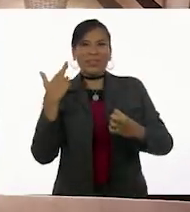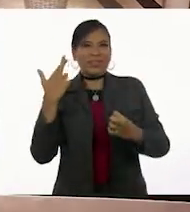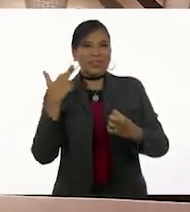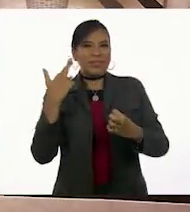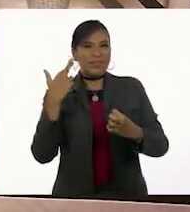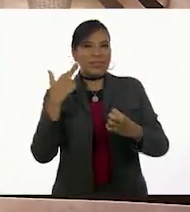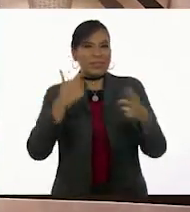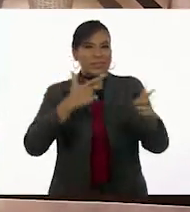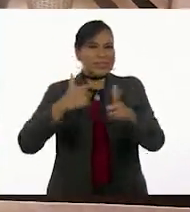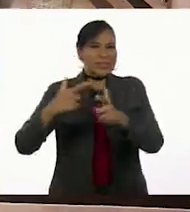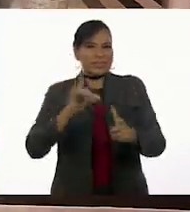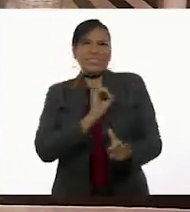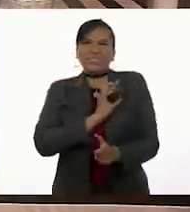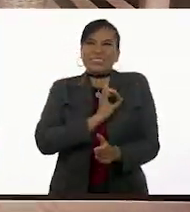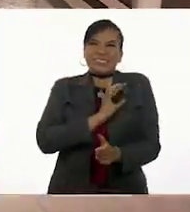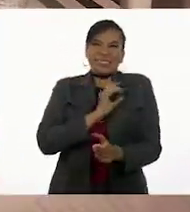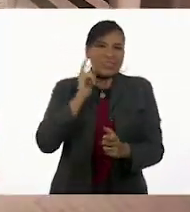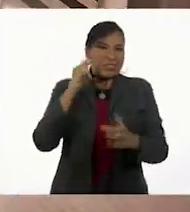¡Qué miedo!